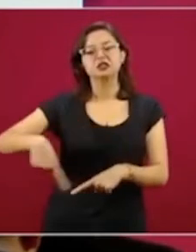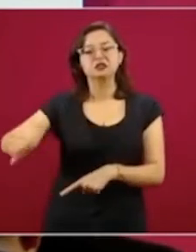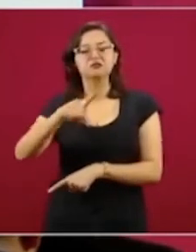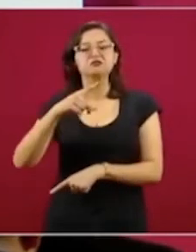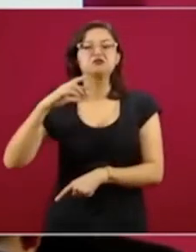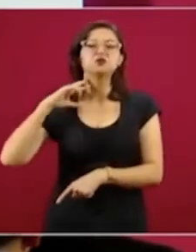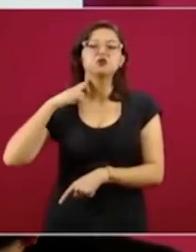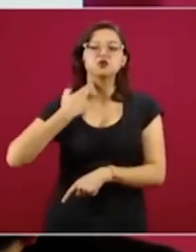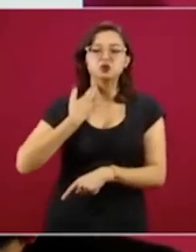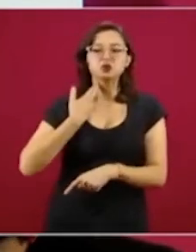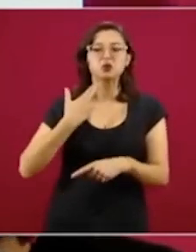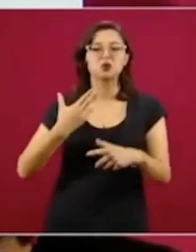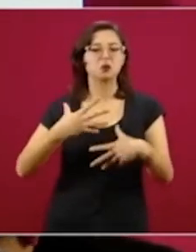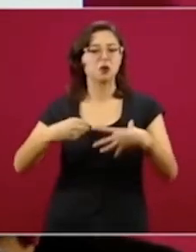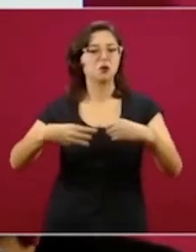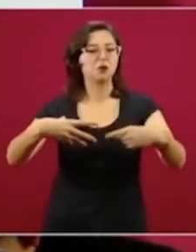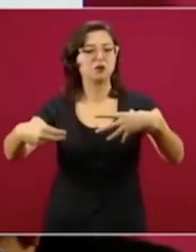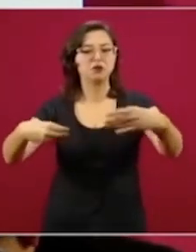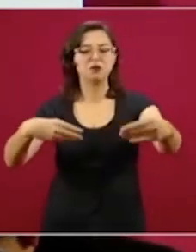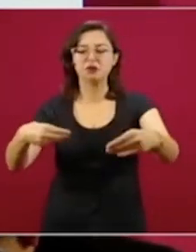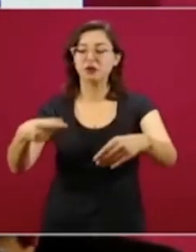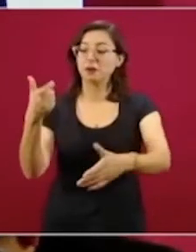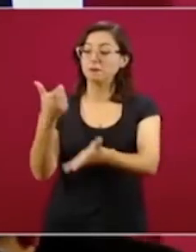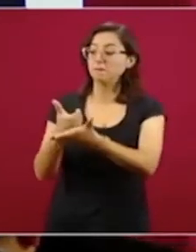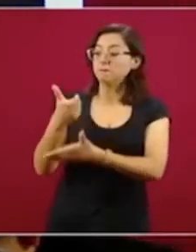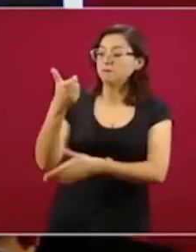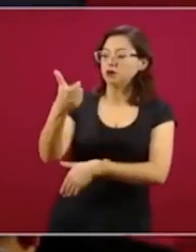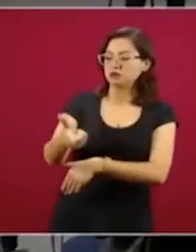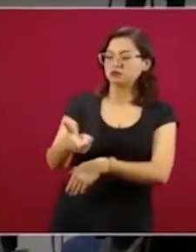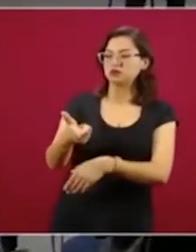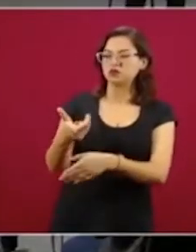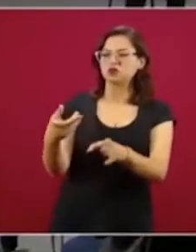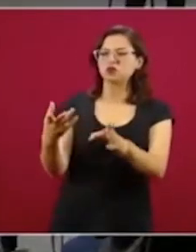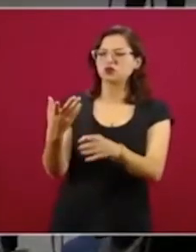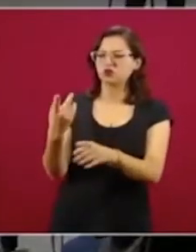automatización, esto es lo más importante,